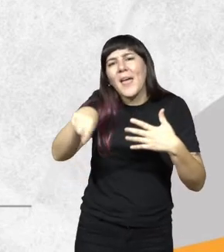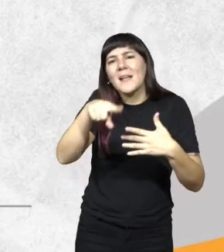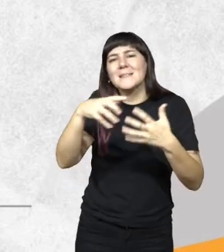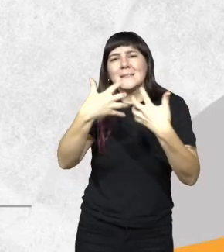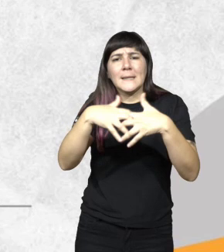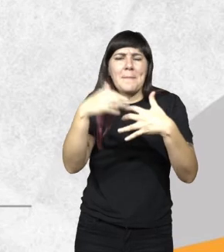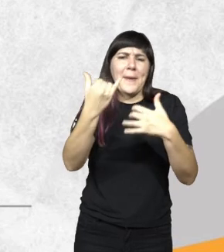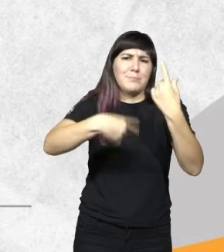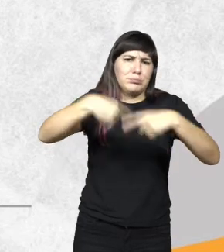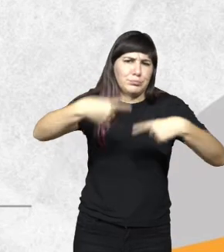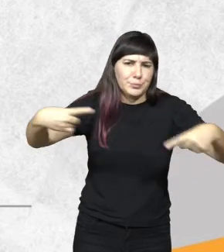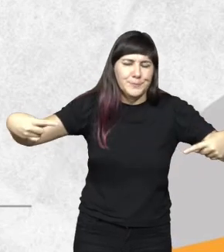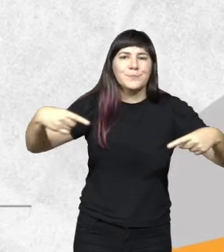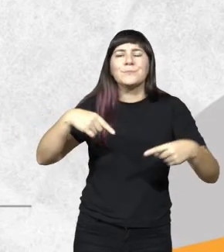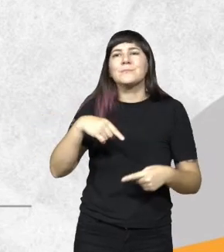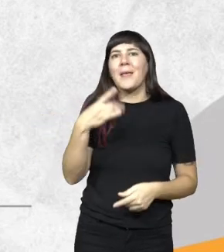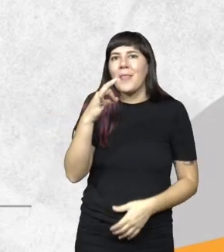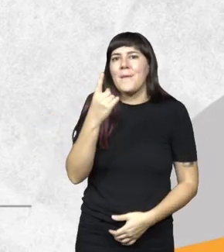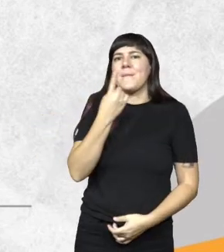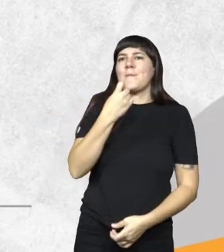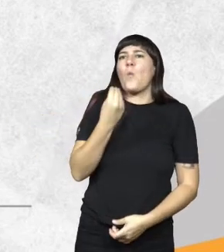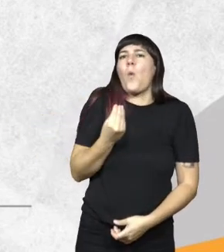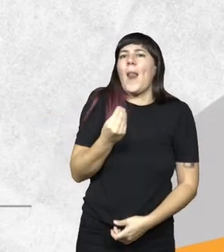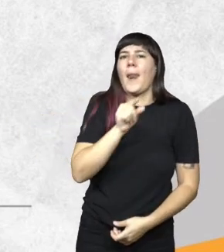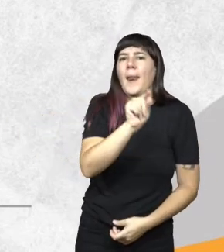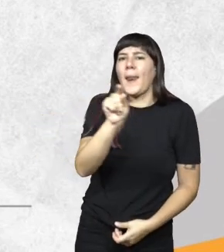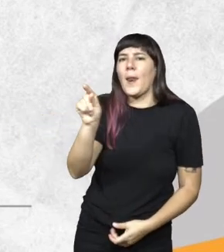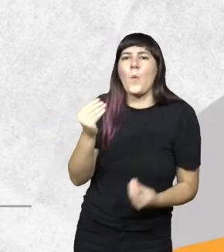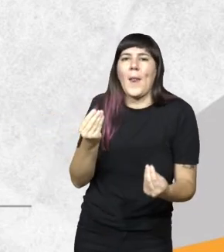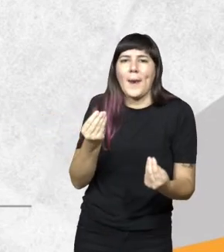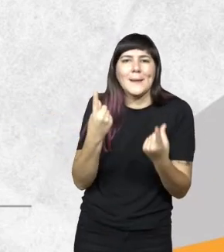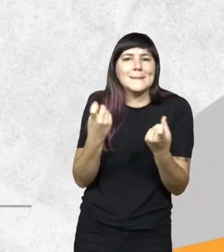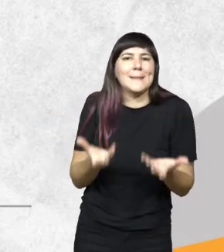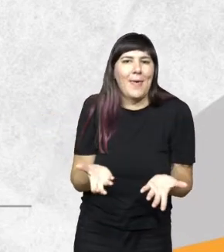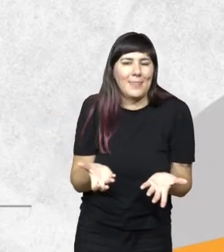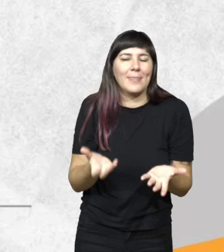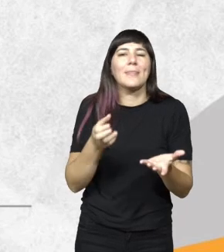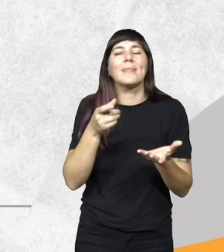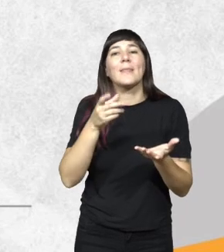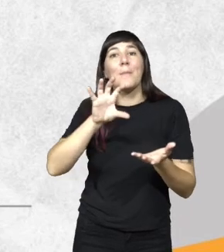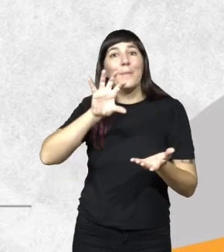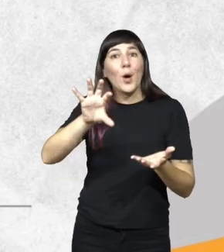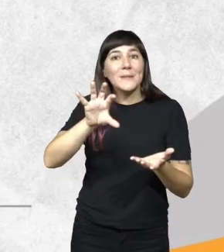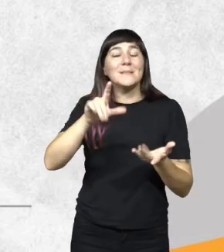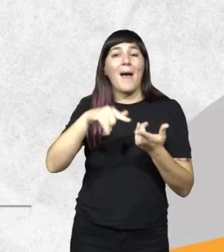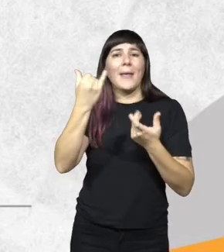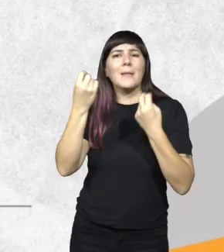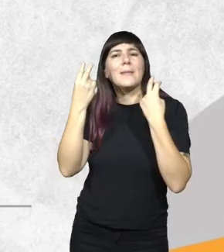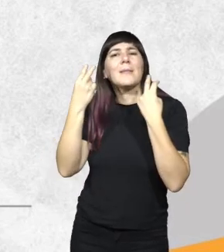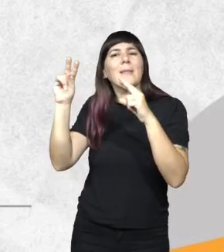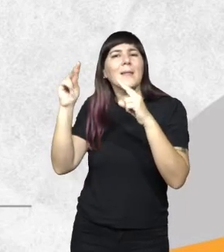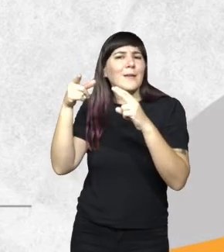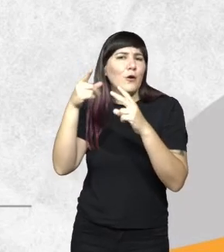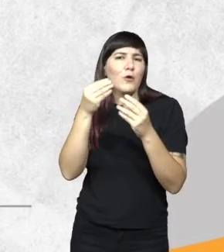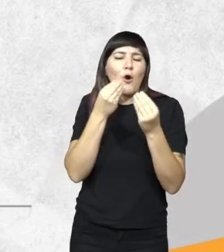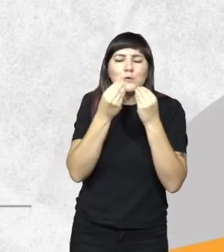claramente hay que identificarlas. Además, las necesidades del sistema tienen que ver con que la provincia importa casi todo lo que consume.